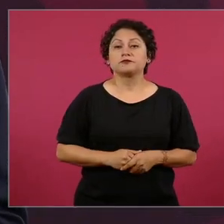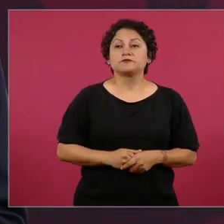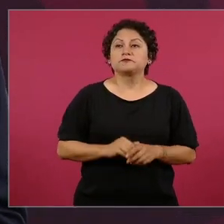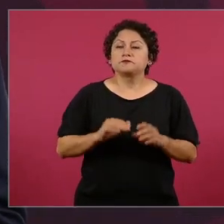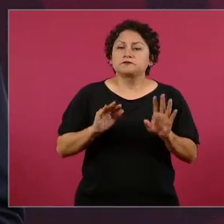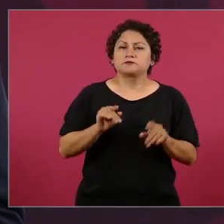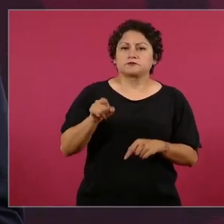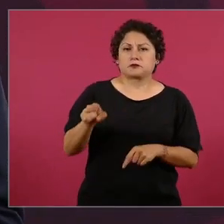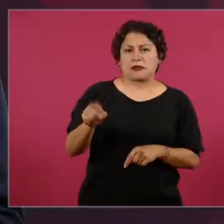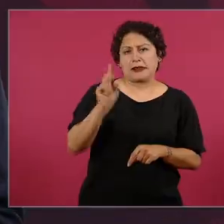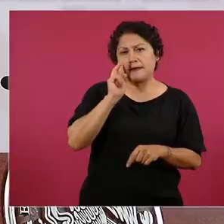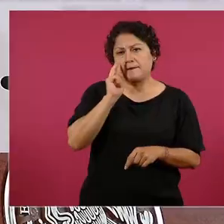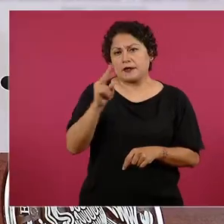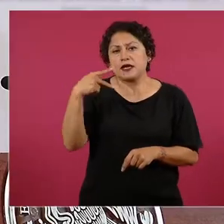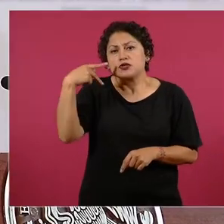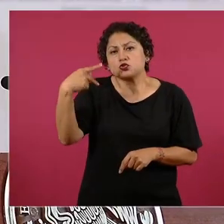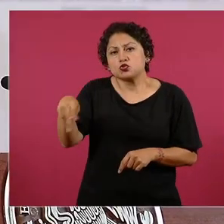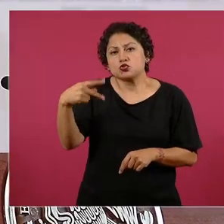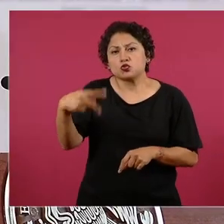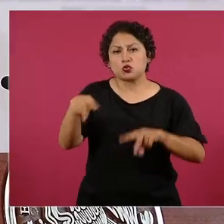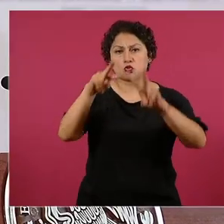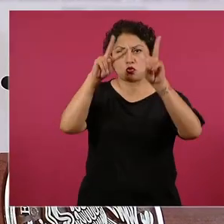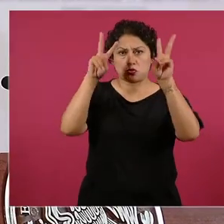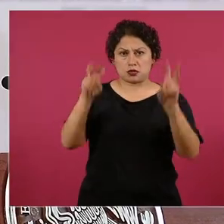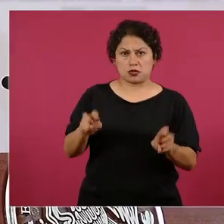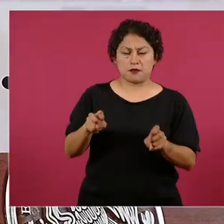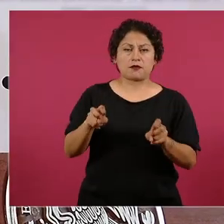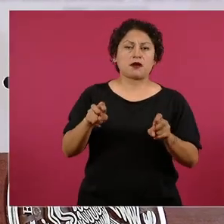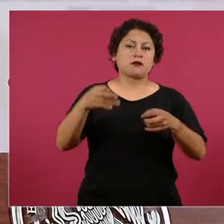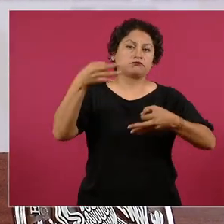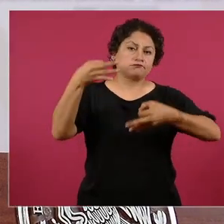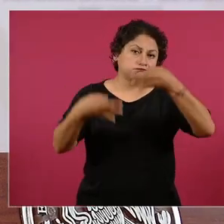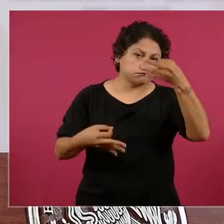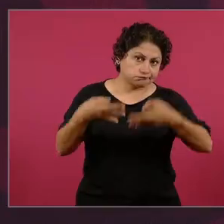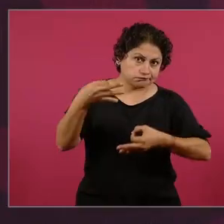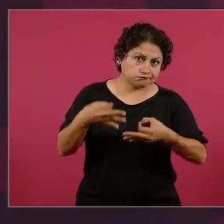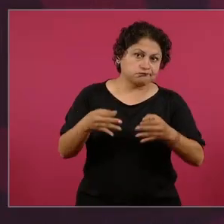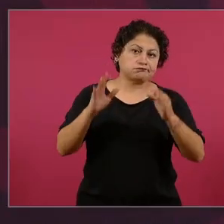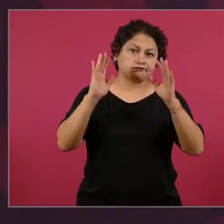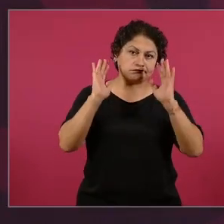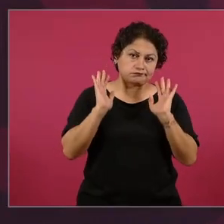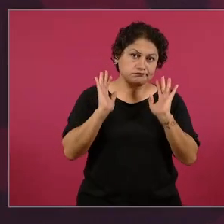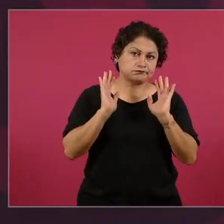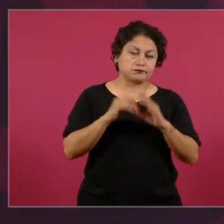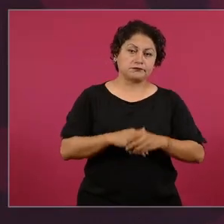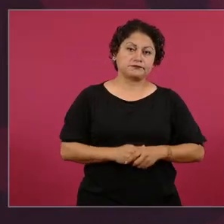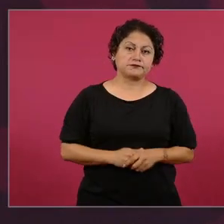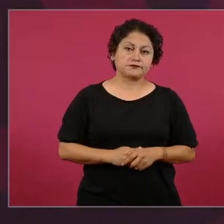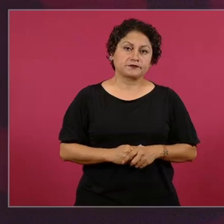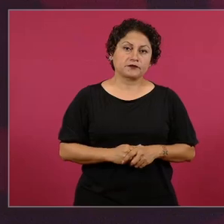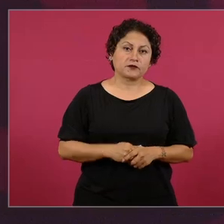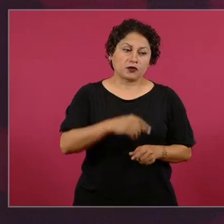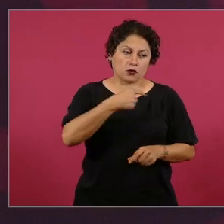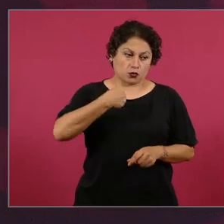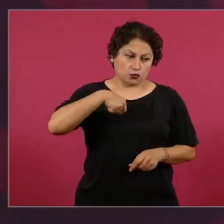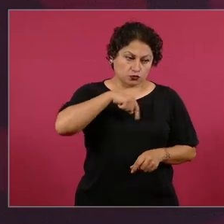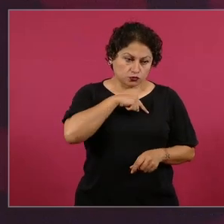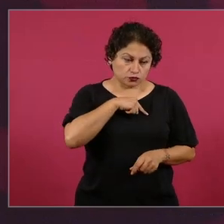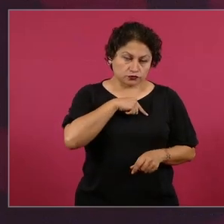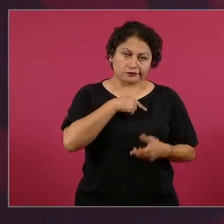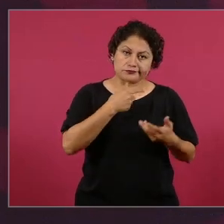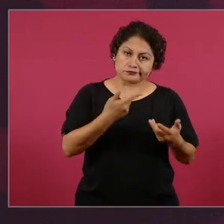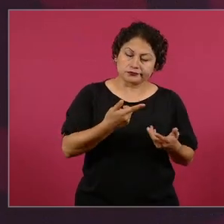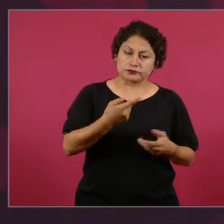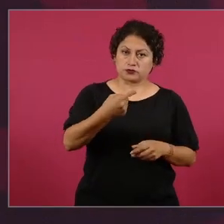legal. Nosotros, yo por